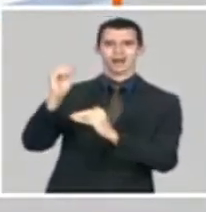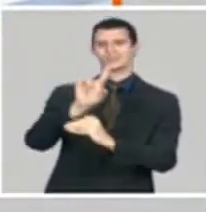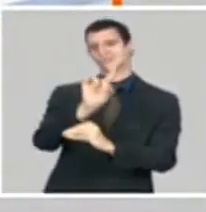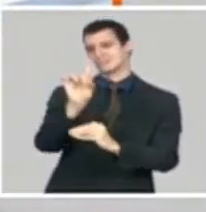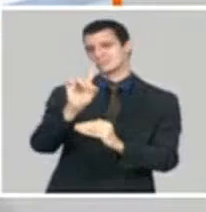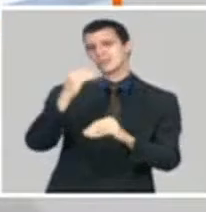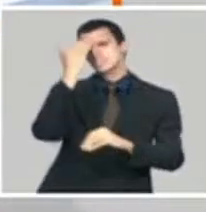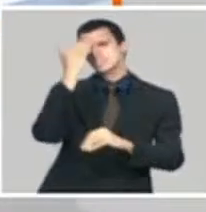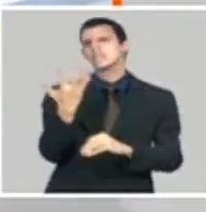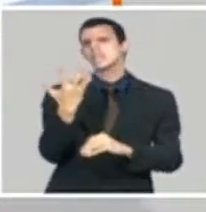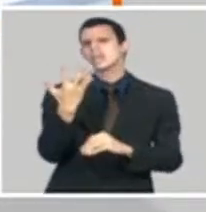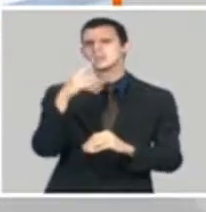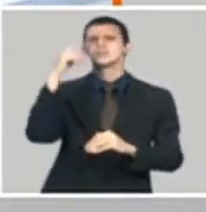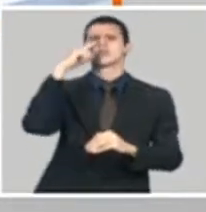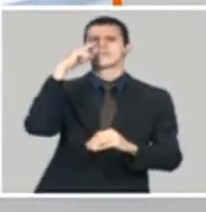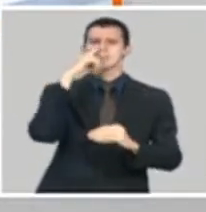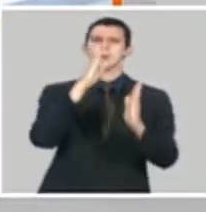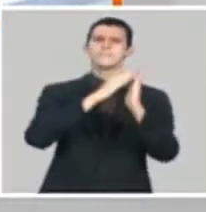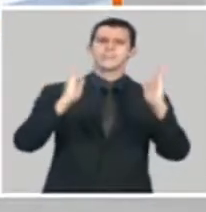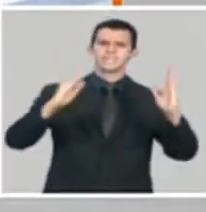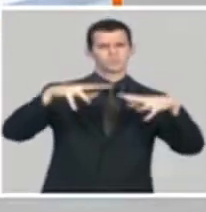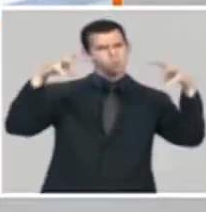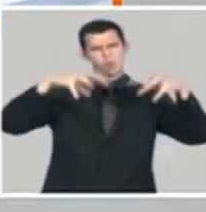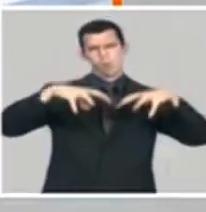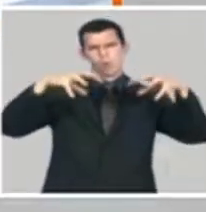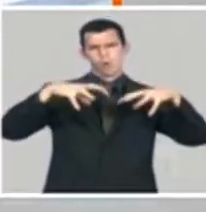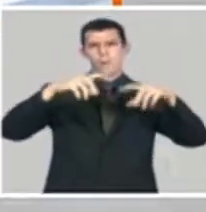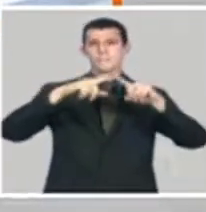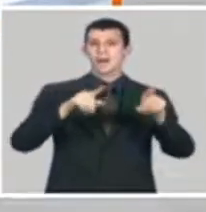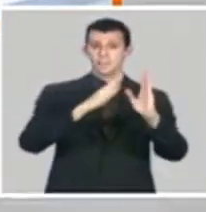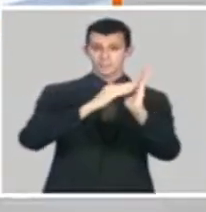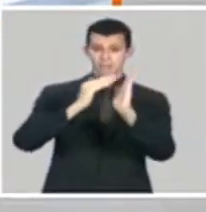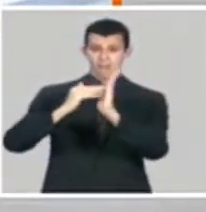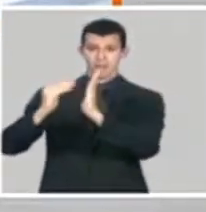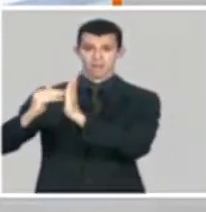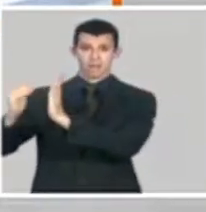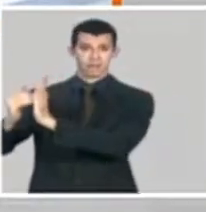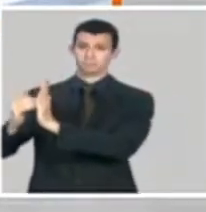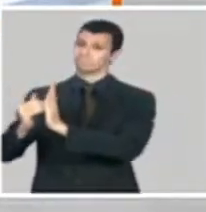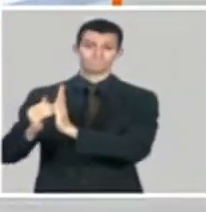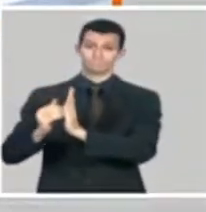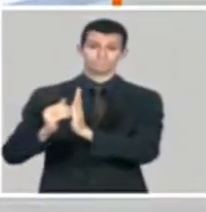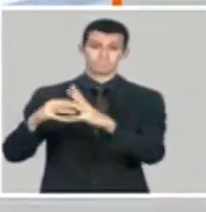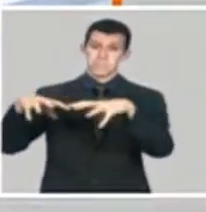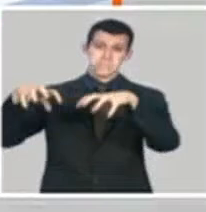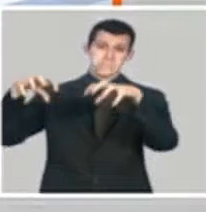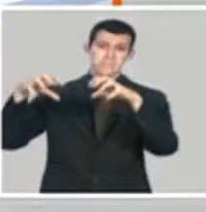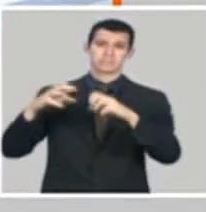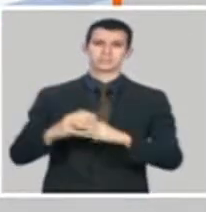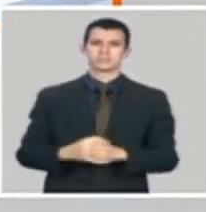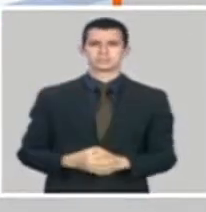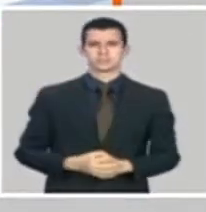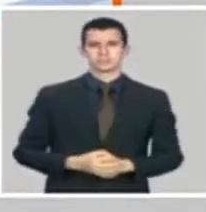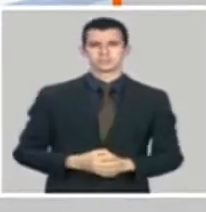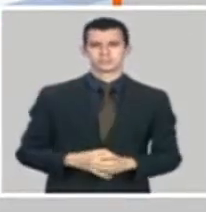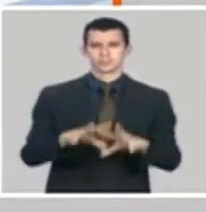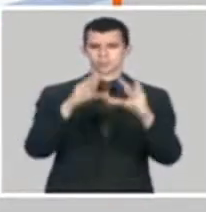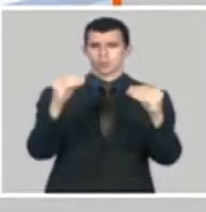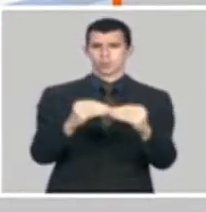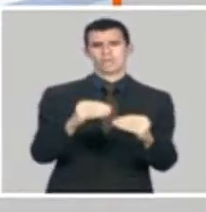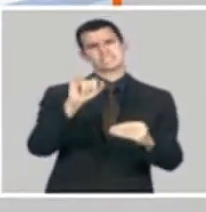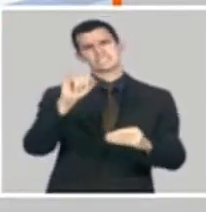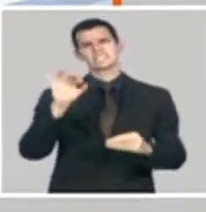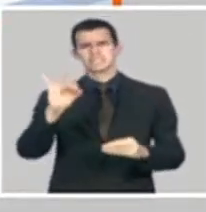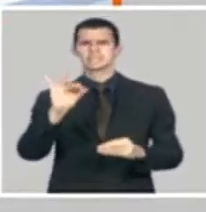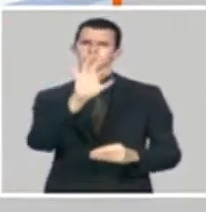que los embarses que abastecen la población hoy están al 67%. O sea, que voy a explicar que